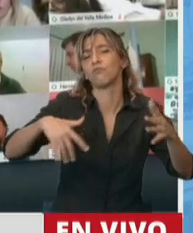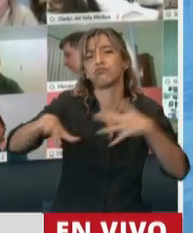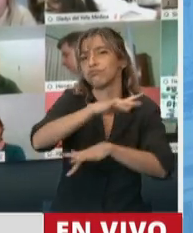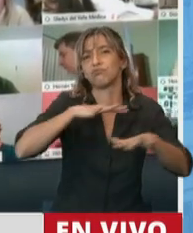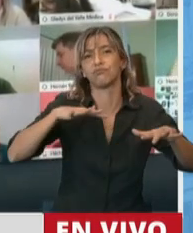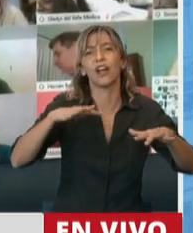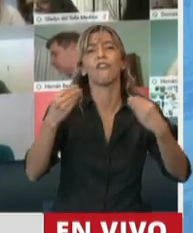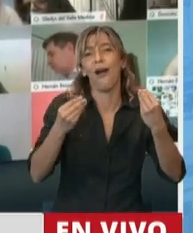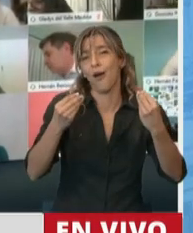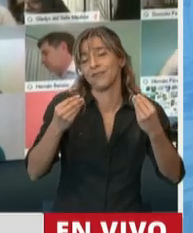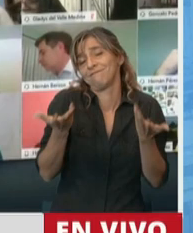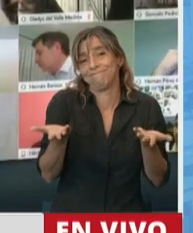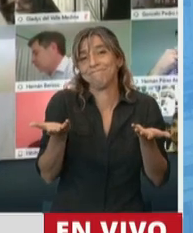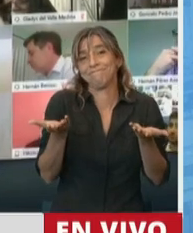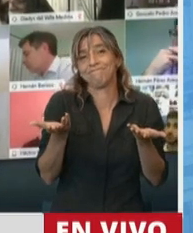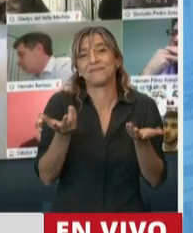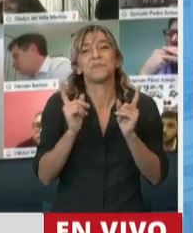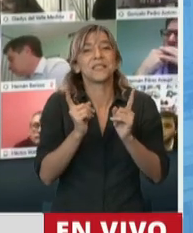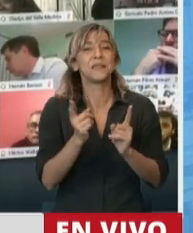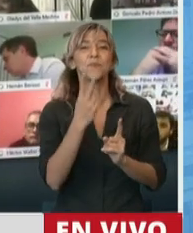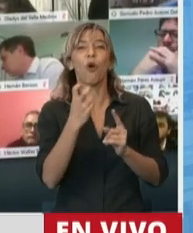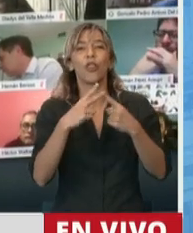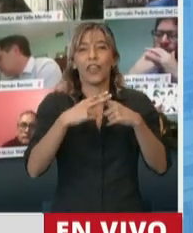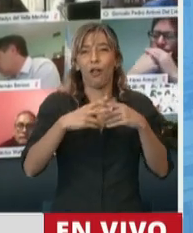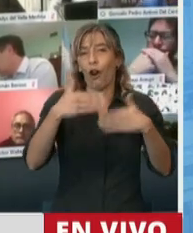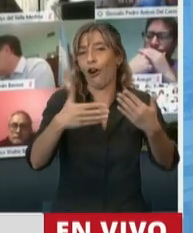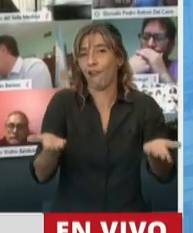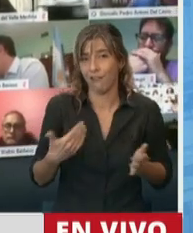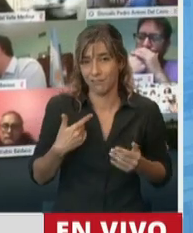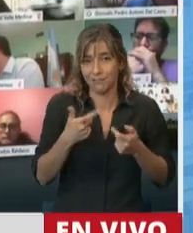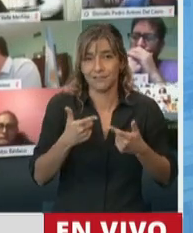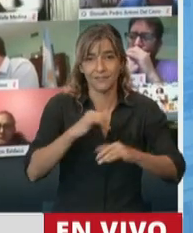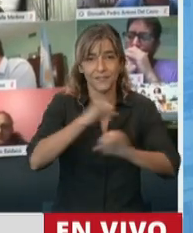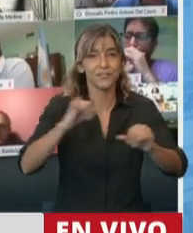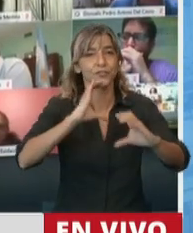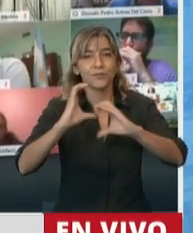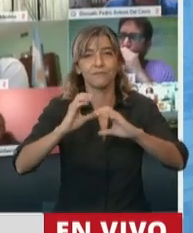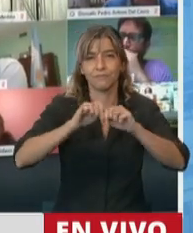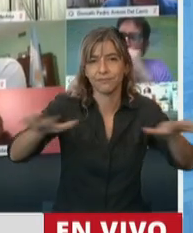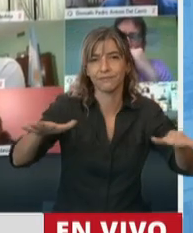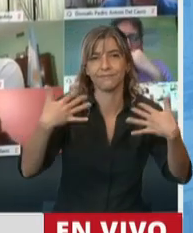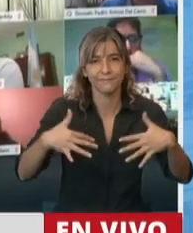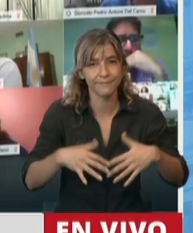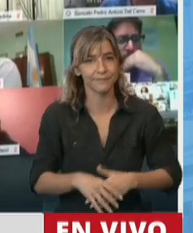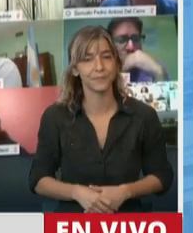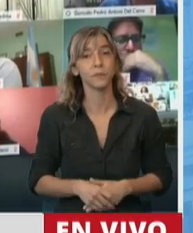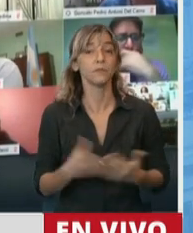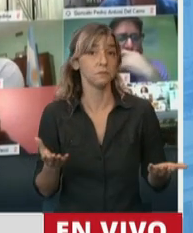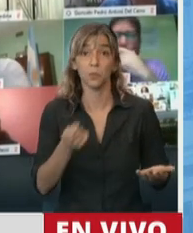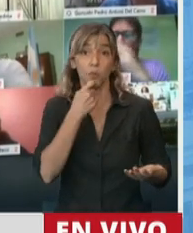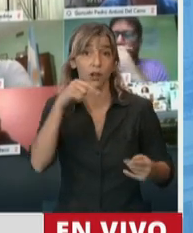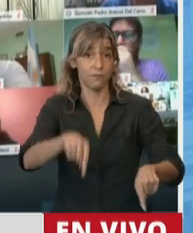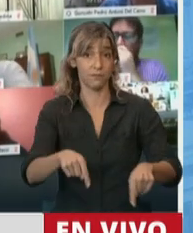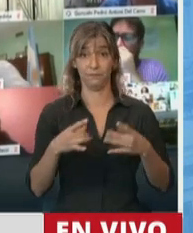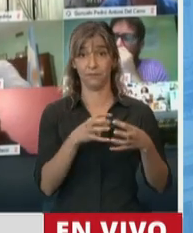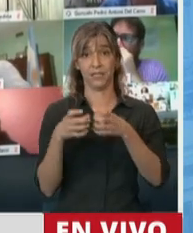que se utilizan para el teletrabajo y de la comunicación nos han permitido, señor presidente, por ejemplo, en este momento estar